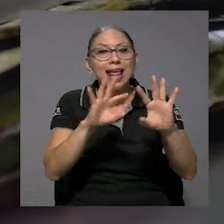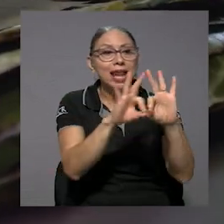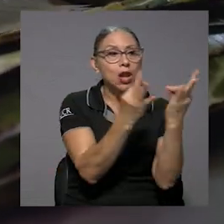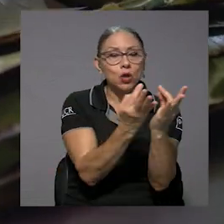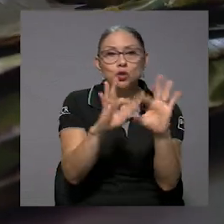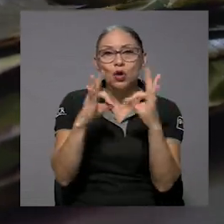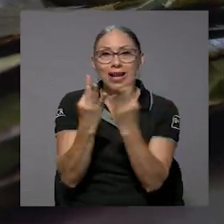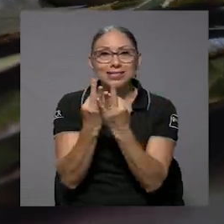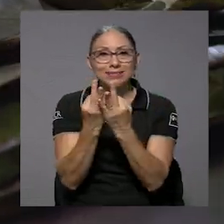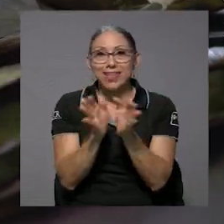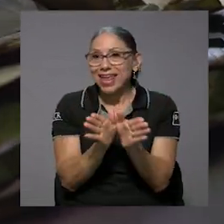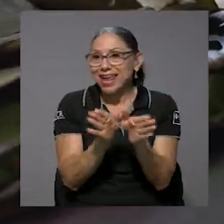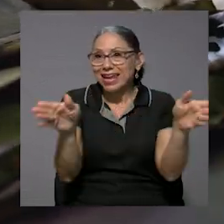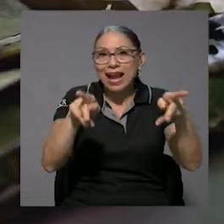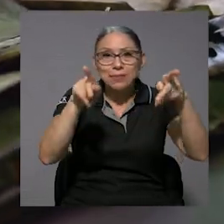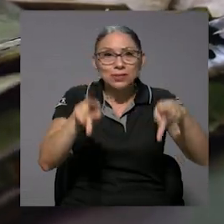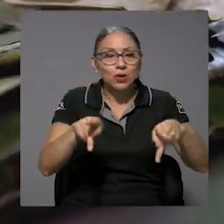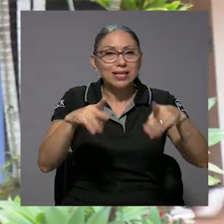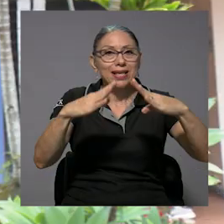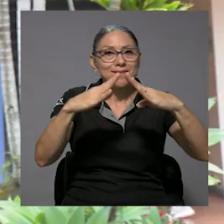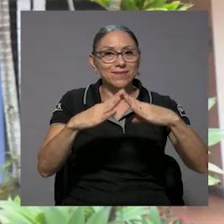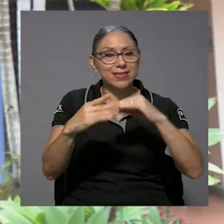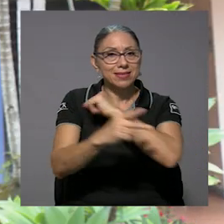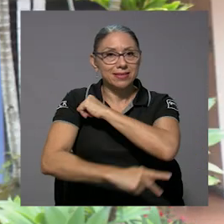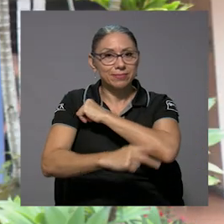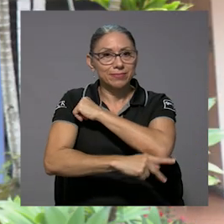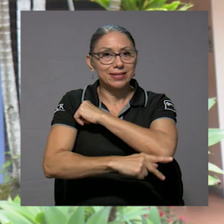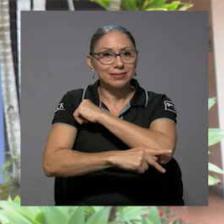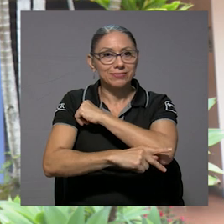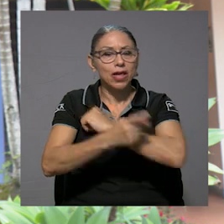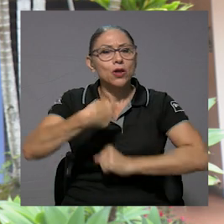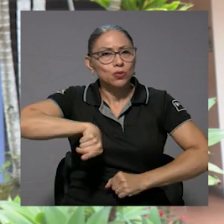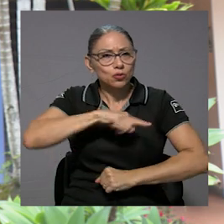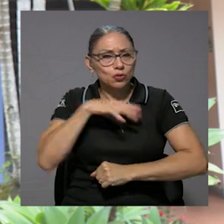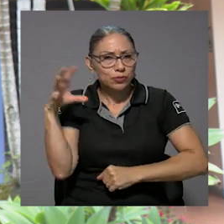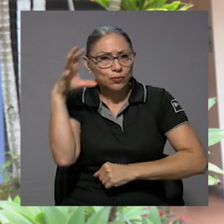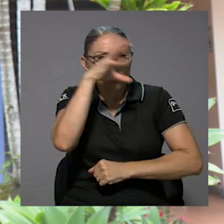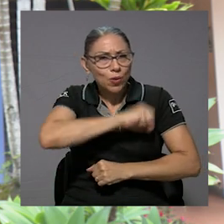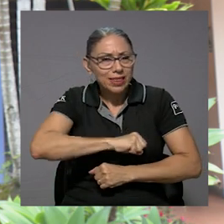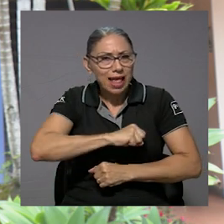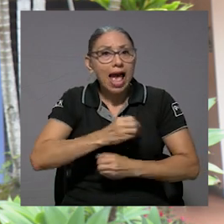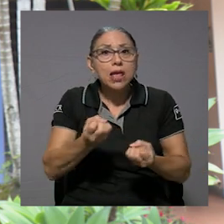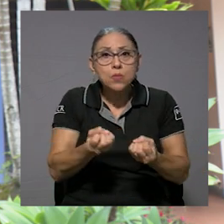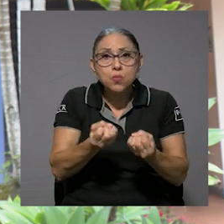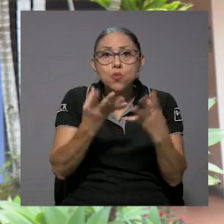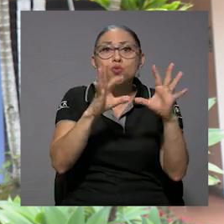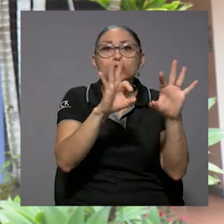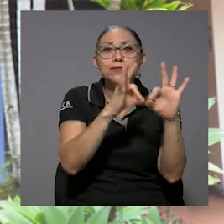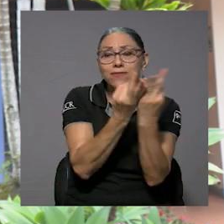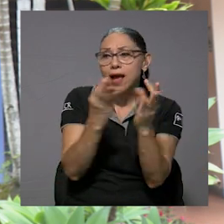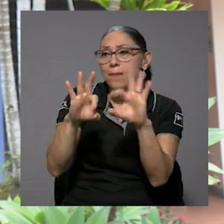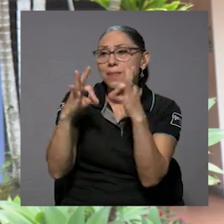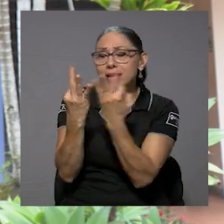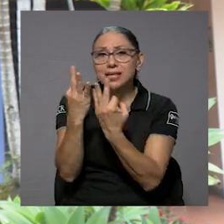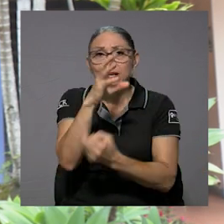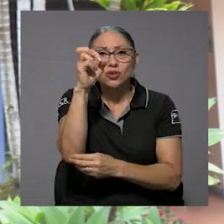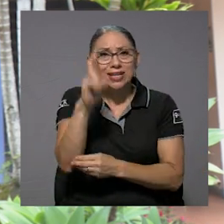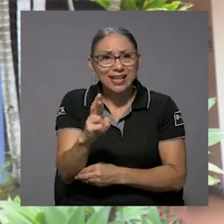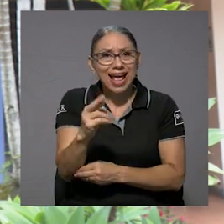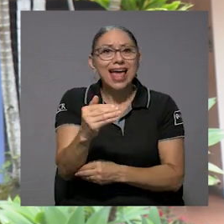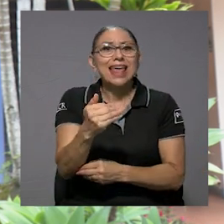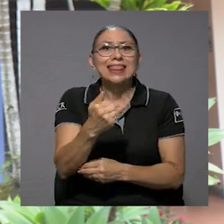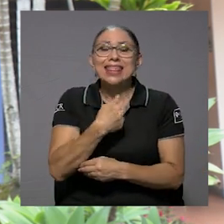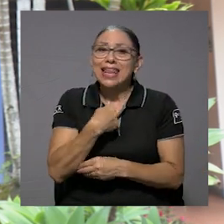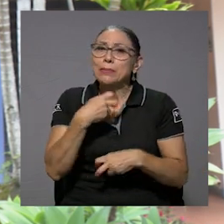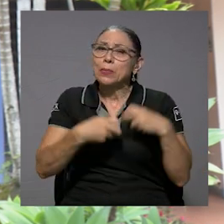hogares y en general para la población en el país. Y lo que encontramos es que hay un importante número de hogares en Costa Rica que tienen